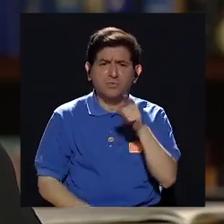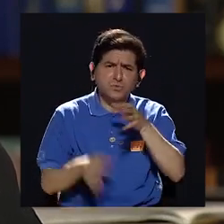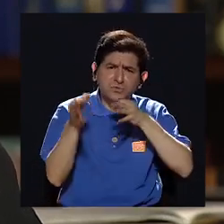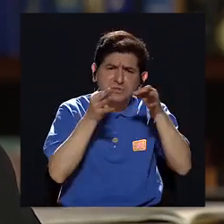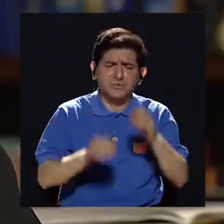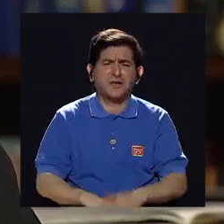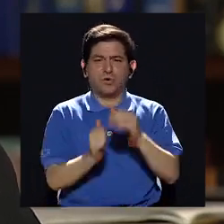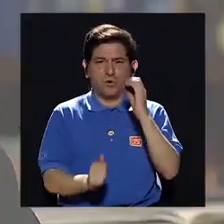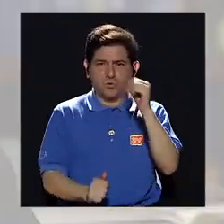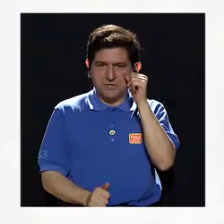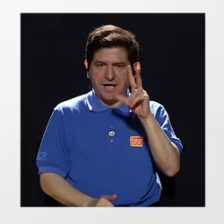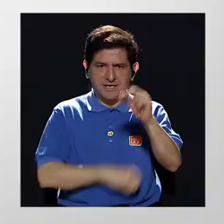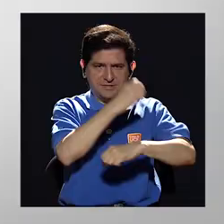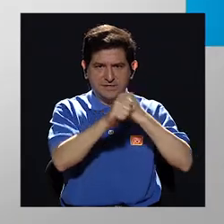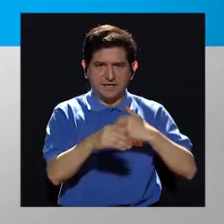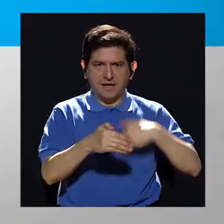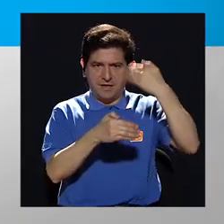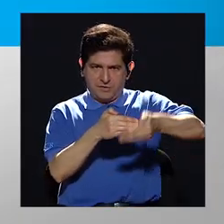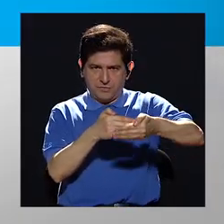comentaba usted, llena de violencia.